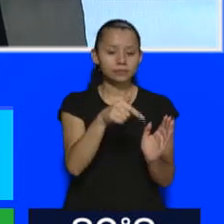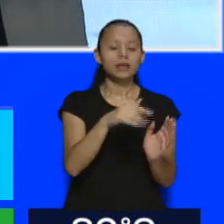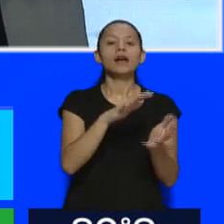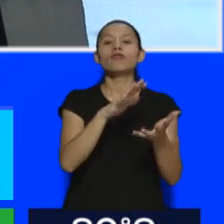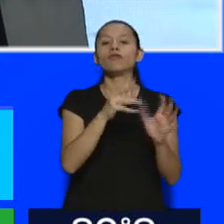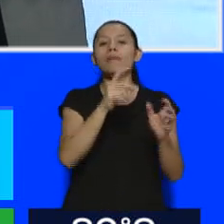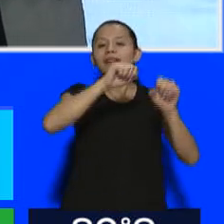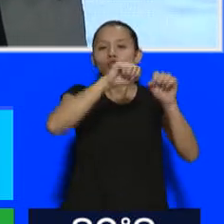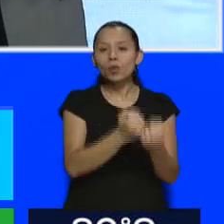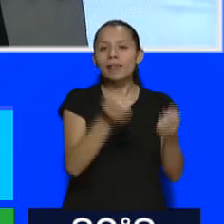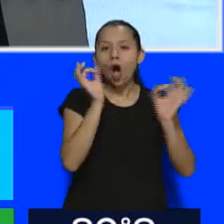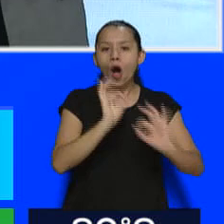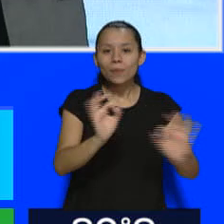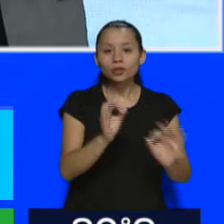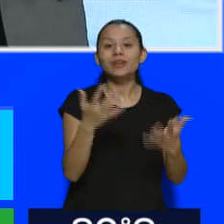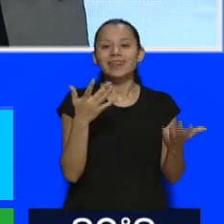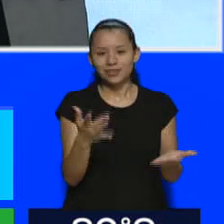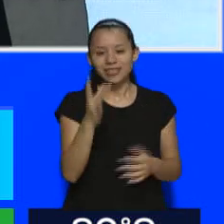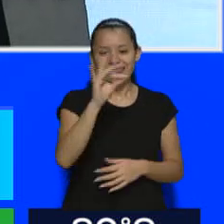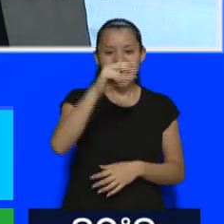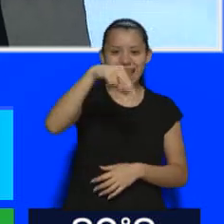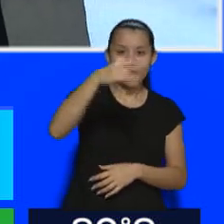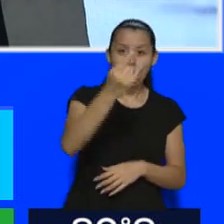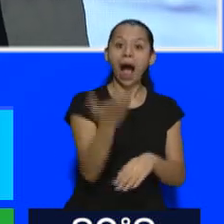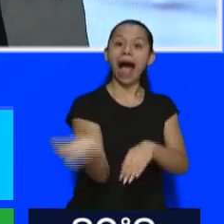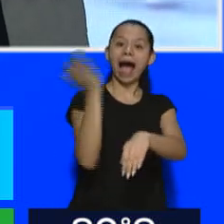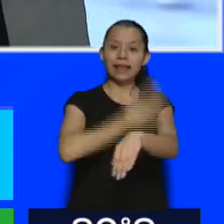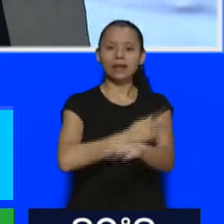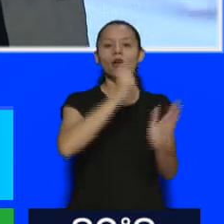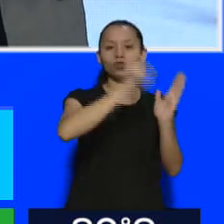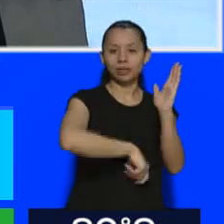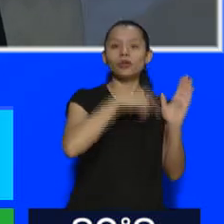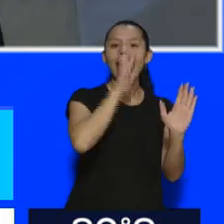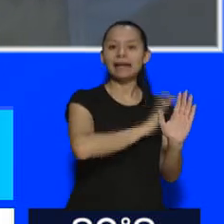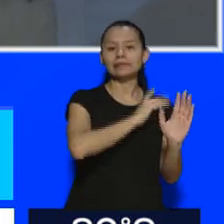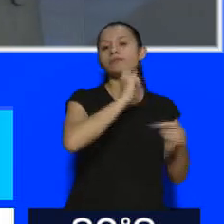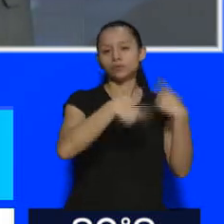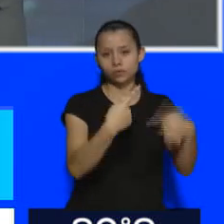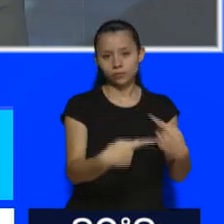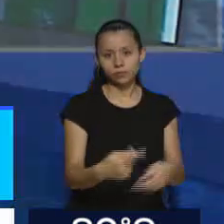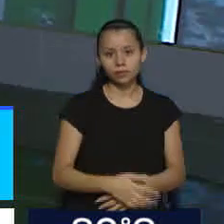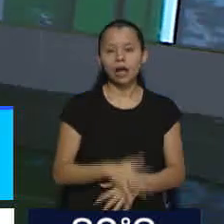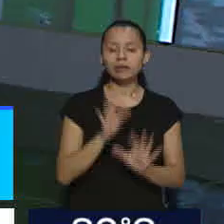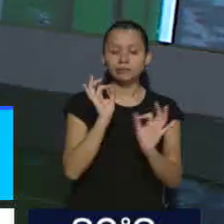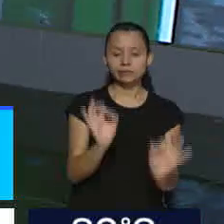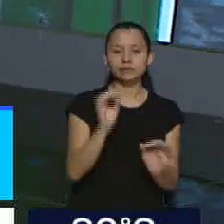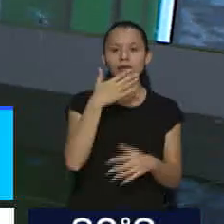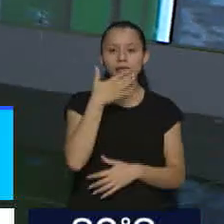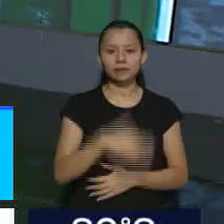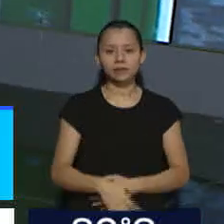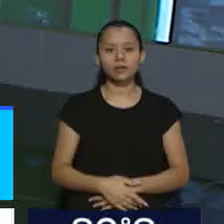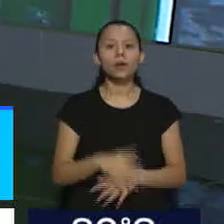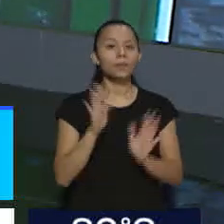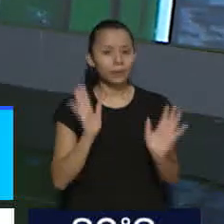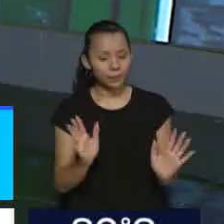retrotrae la circunstancia anterior al DNU. Tal cual. Bien. Tal cual. Te entiendo. A ver, vamos por partes,